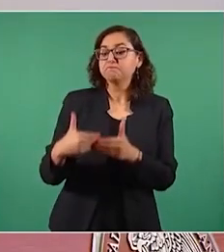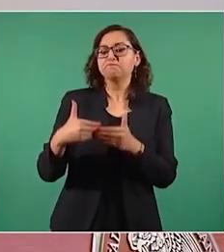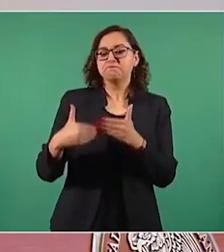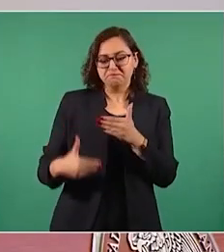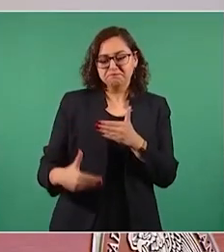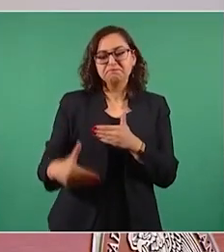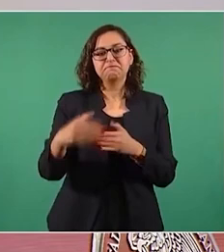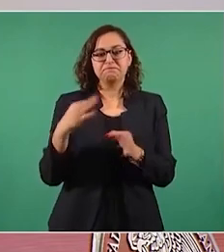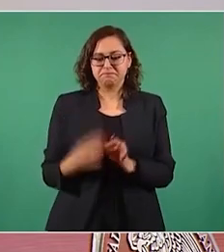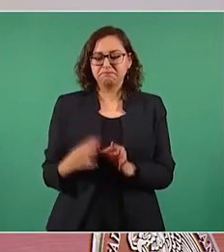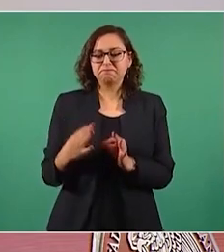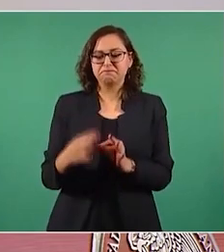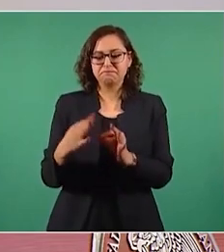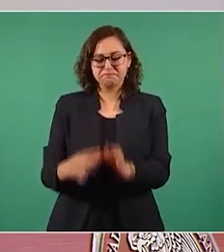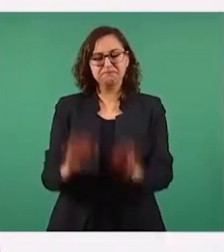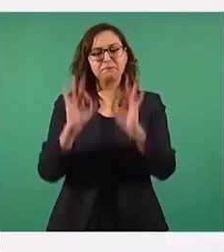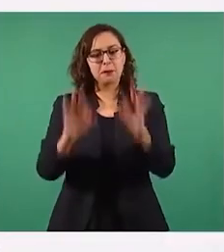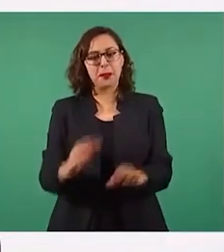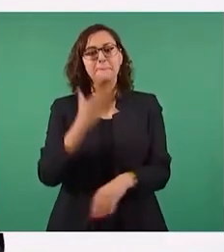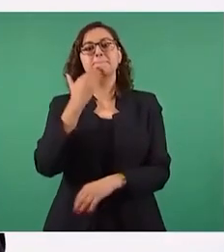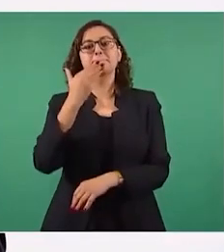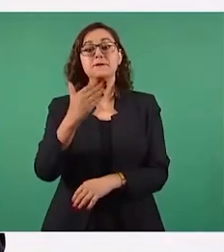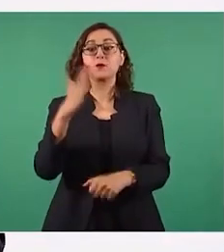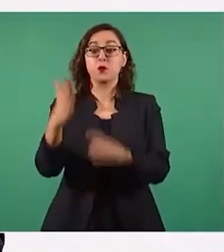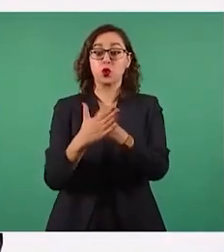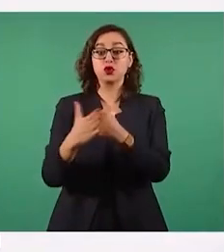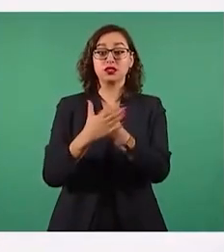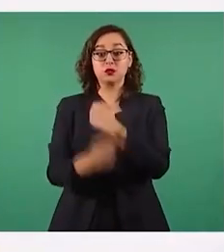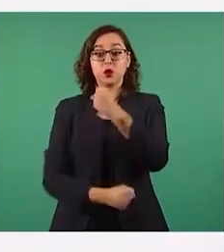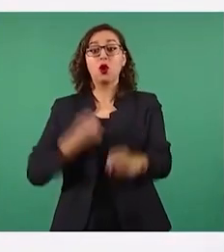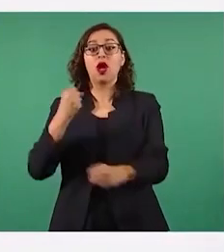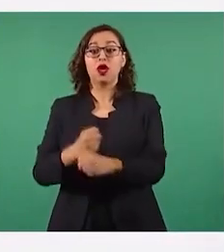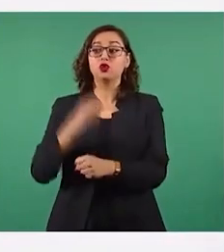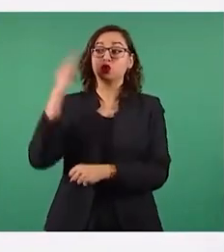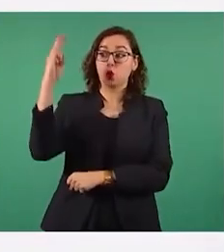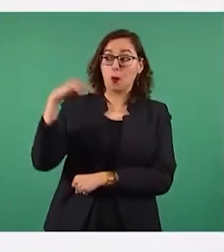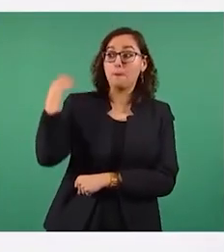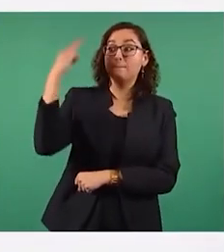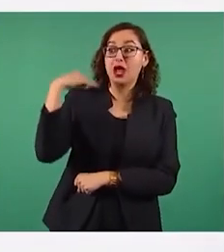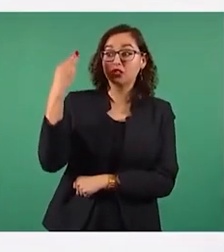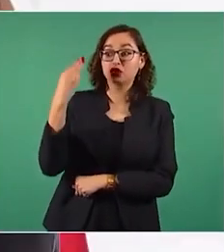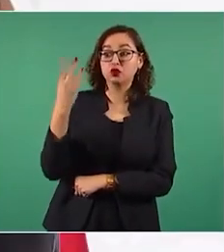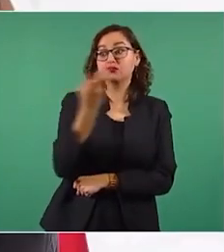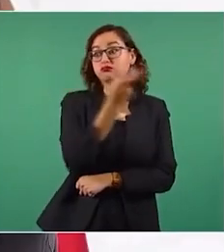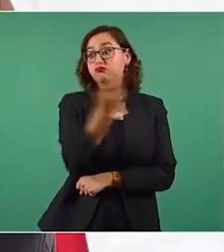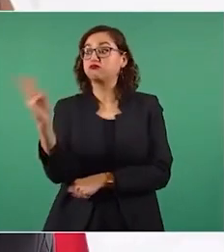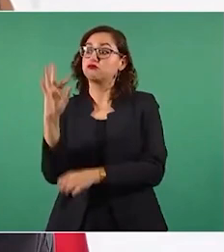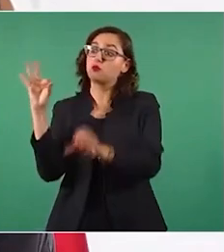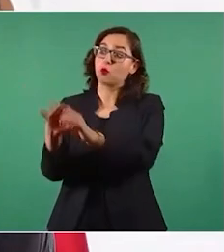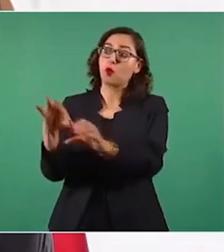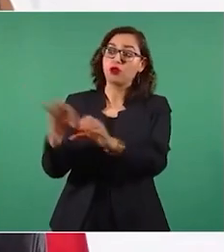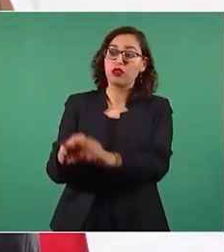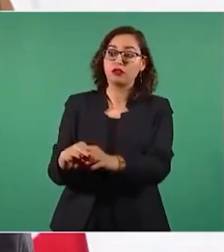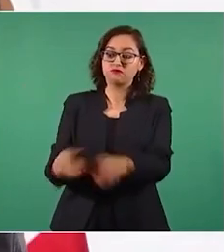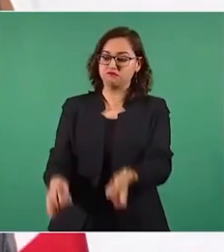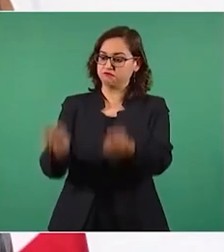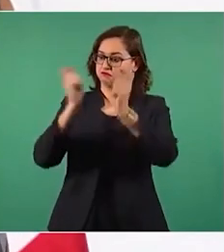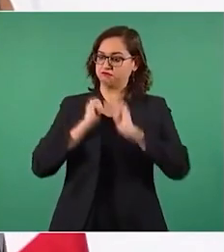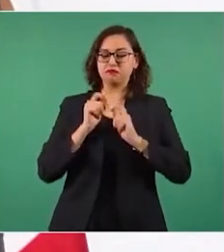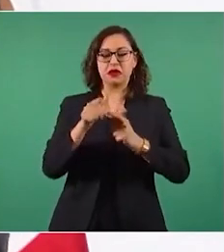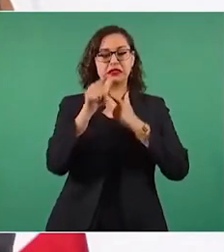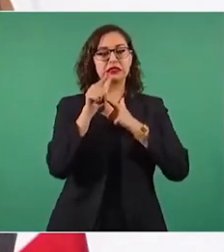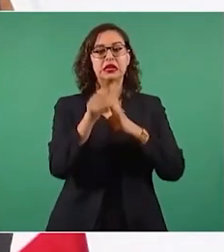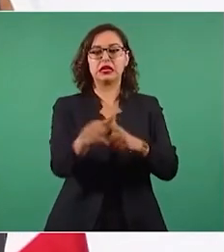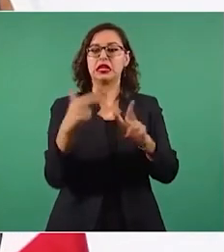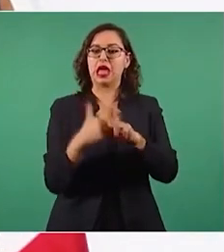que la gente va a votar a finales de marzo del año próximo porque continúe mi periodo constitucional hasta finales de